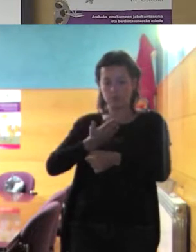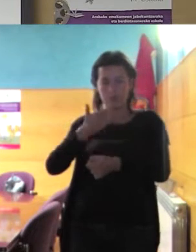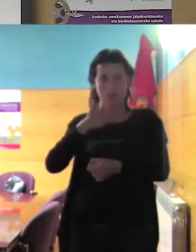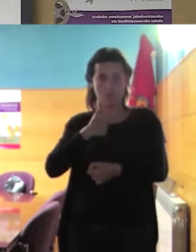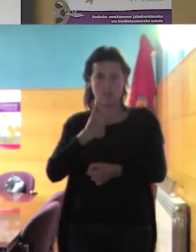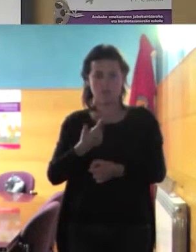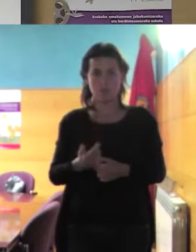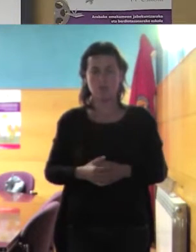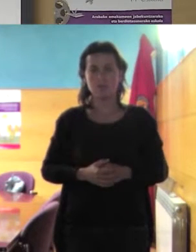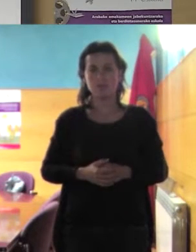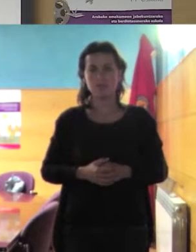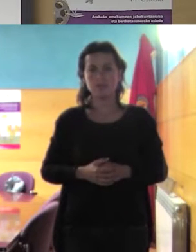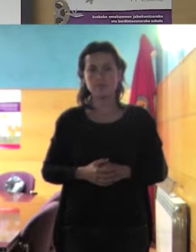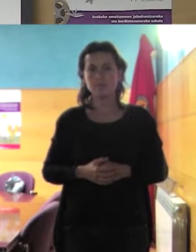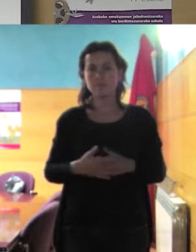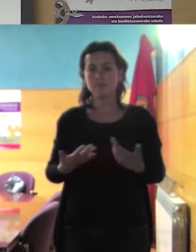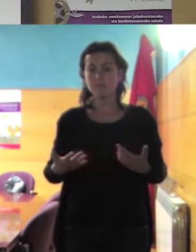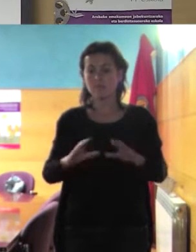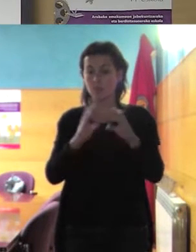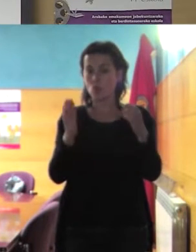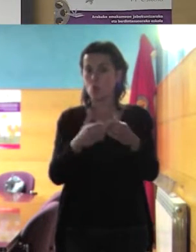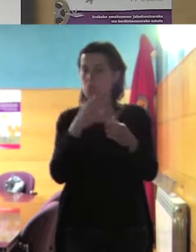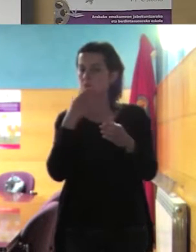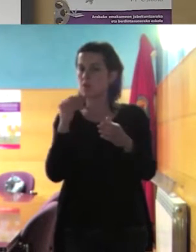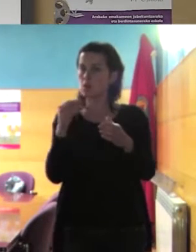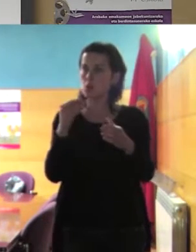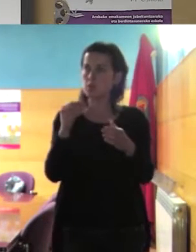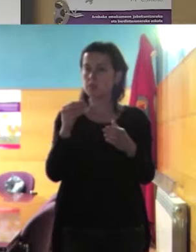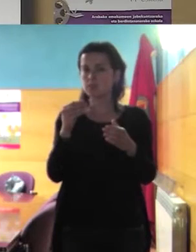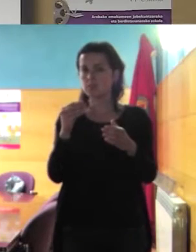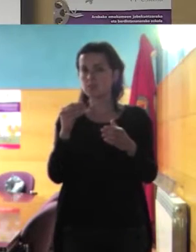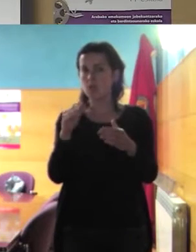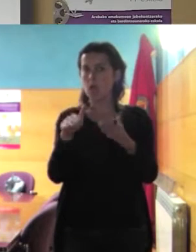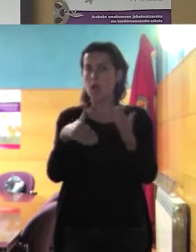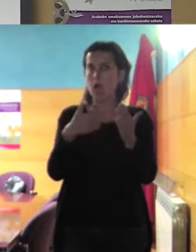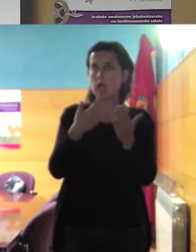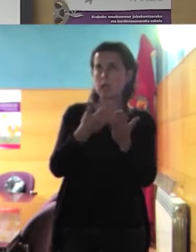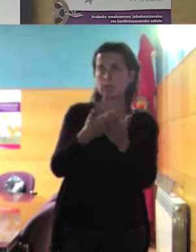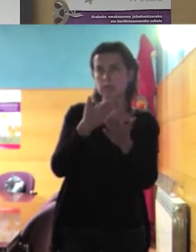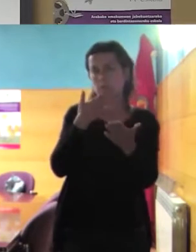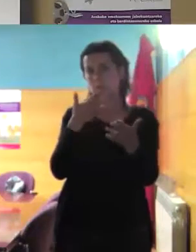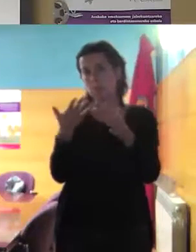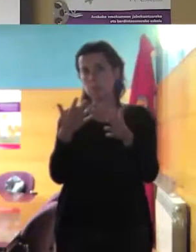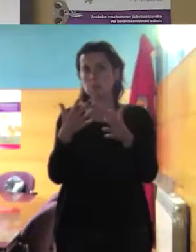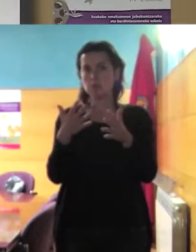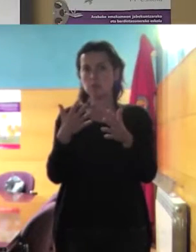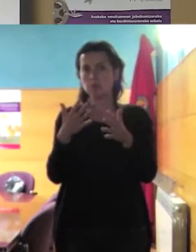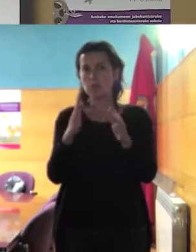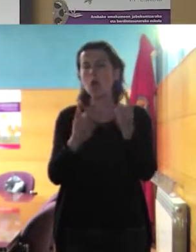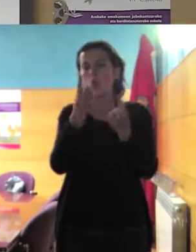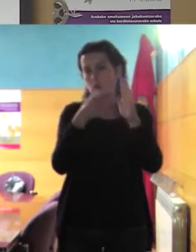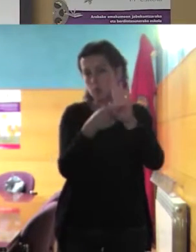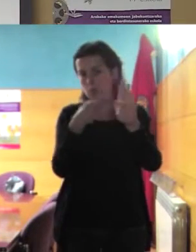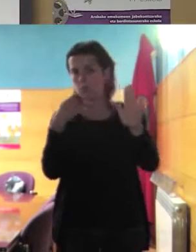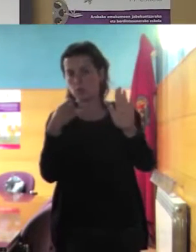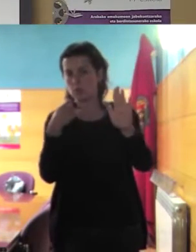y entonces la chavalería pues hasta una edad quitando excepciones que también la sae de chavalería que desde